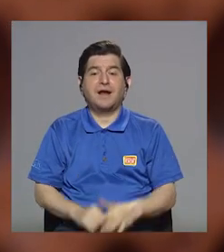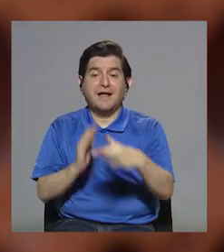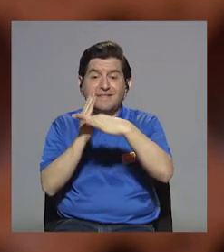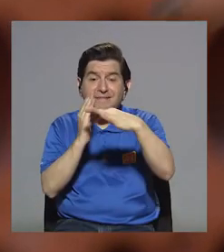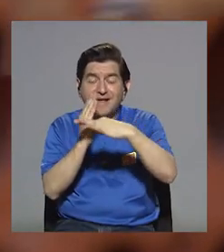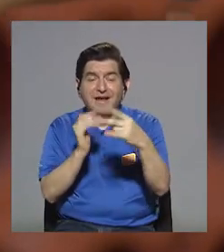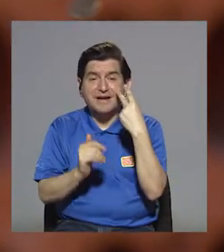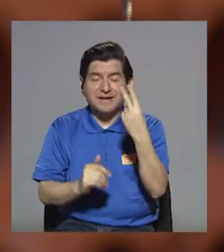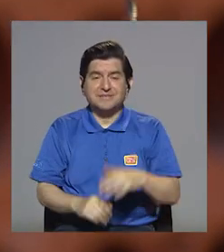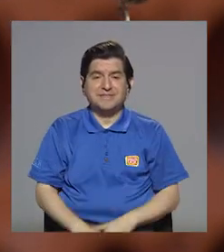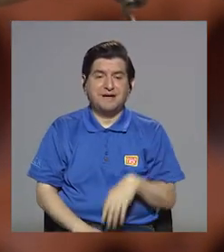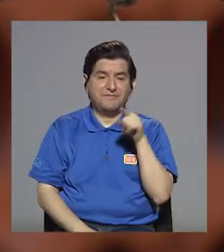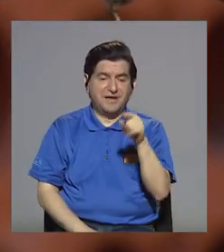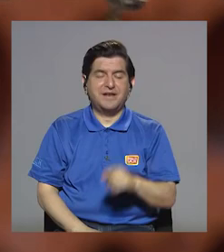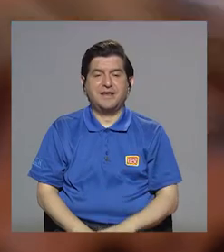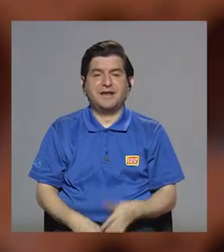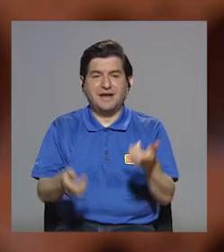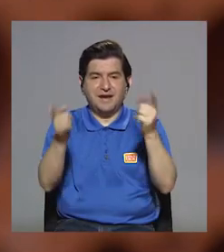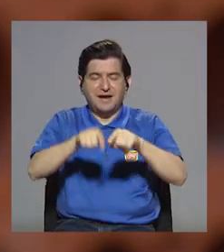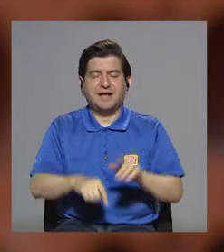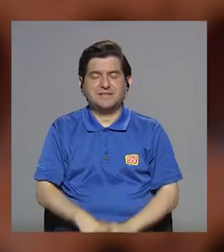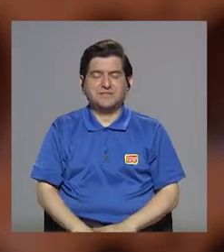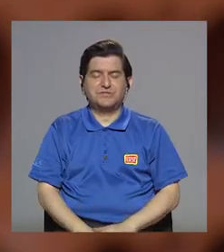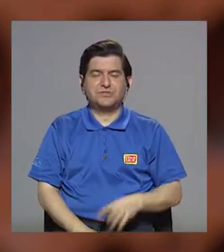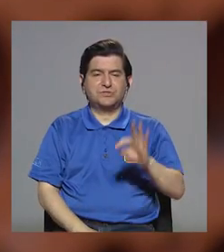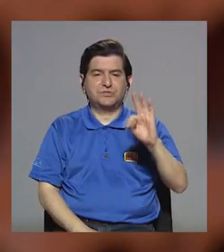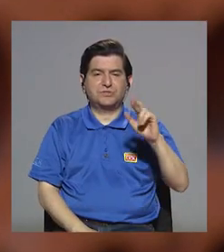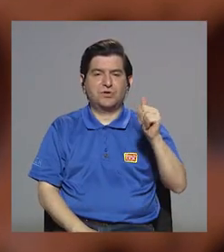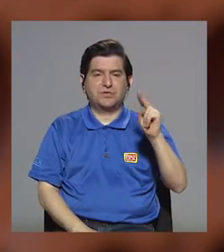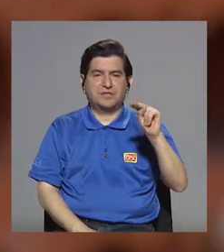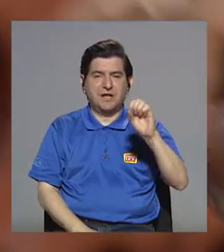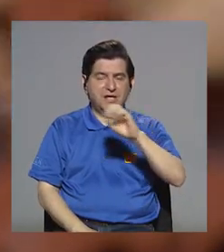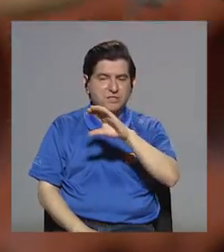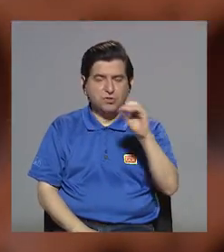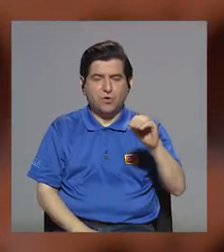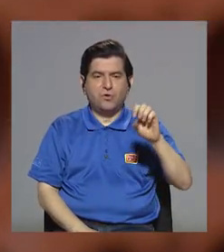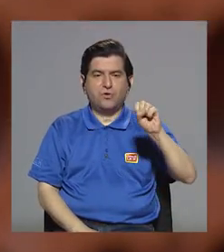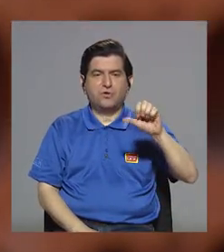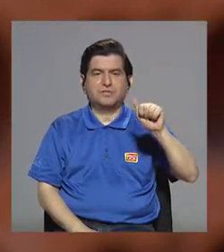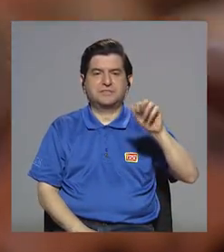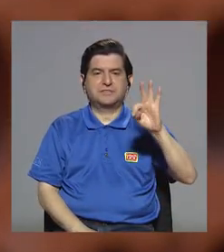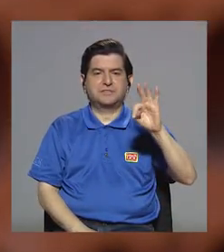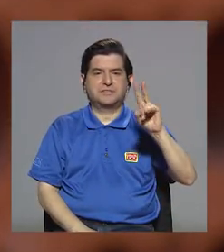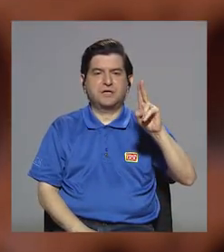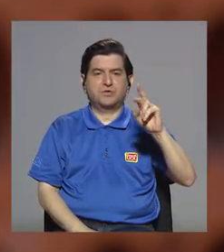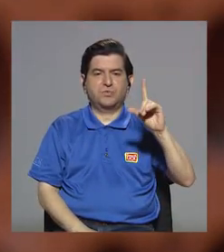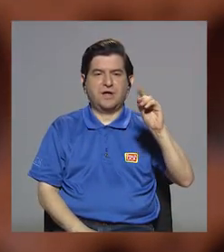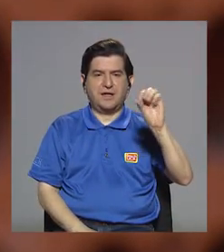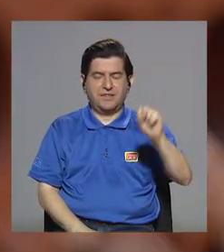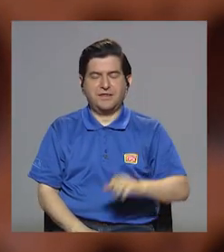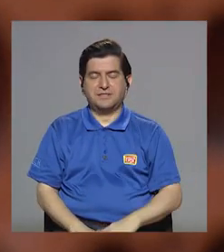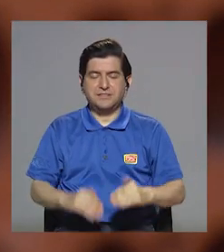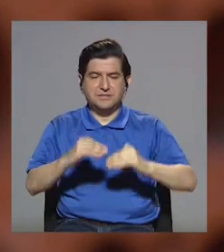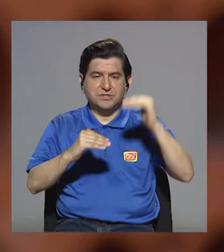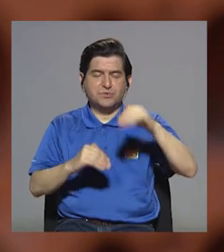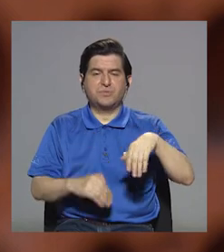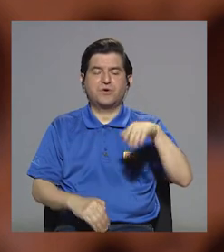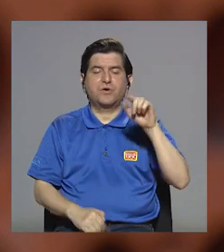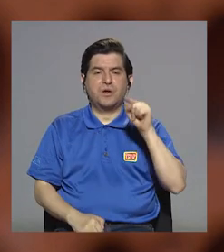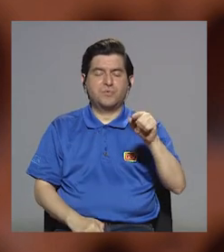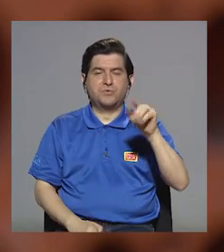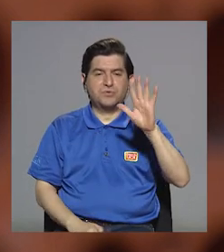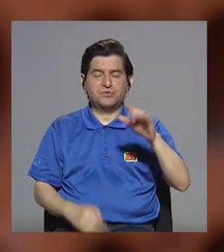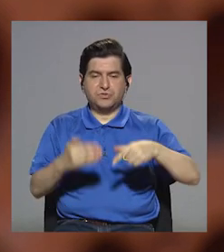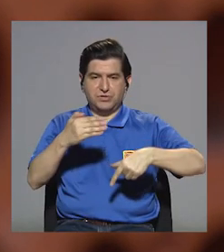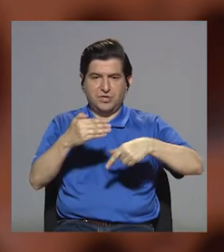de la grasa podemos ver las grasas saturadas y las grasas trans. ¿Cuándo se reporta eso? Cuando el valor de grasa es superior a 0.5 gramos,